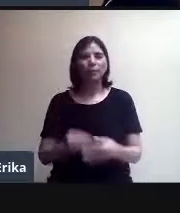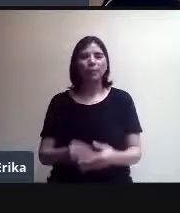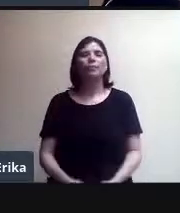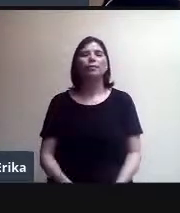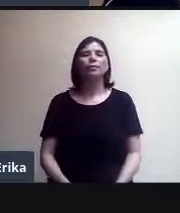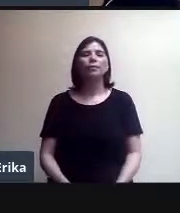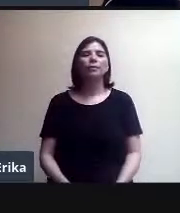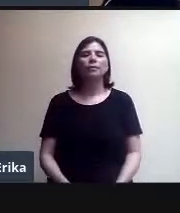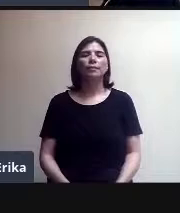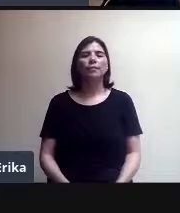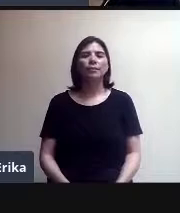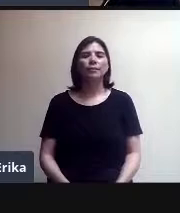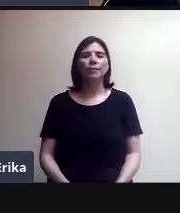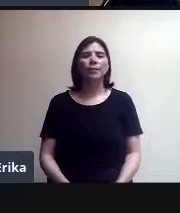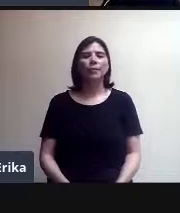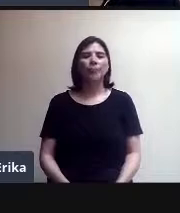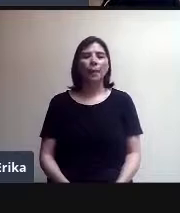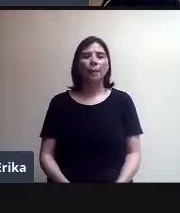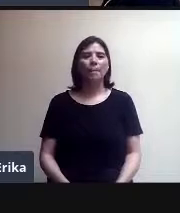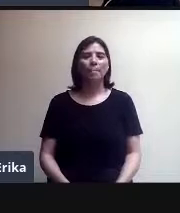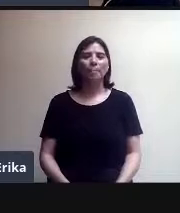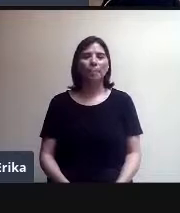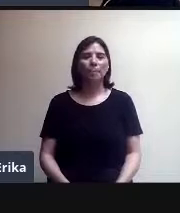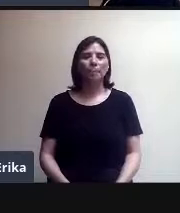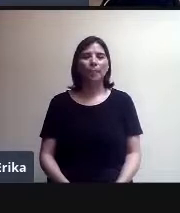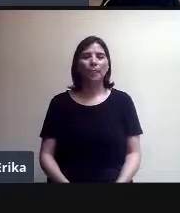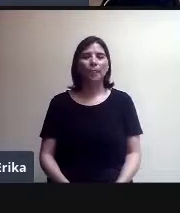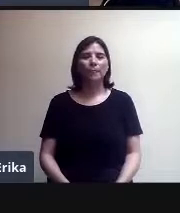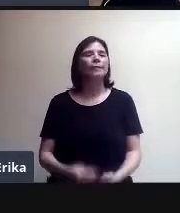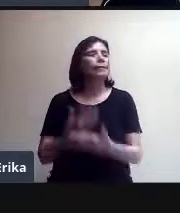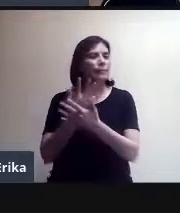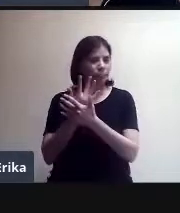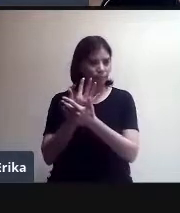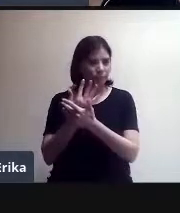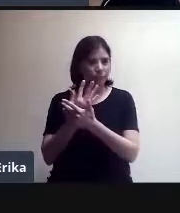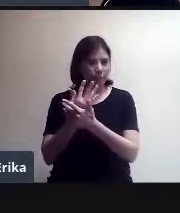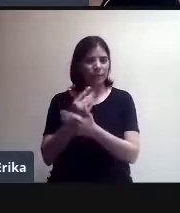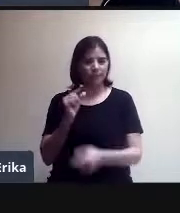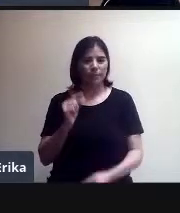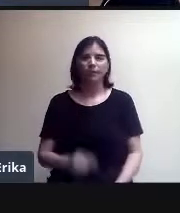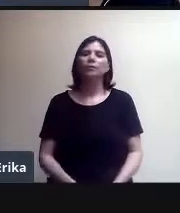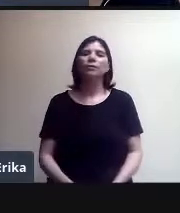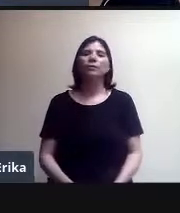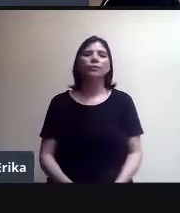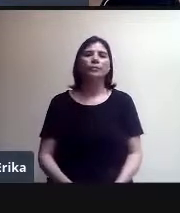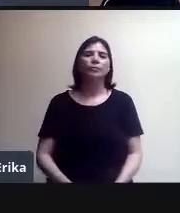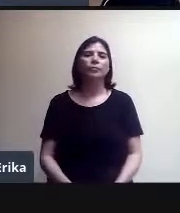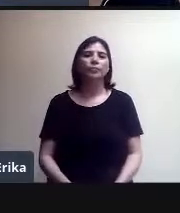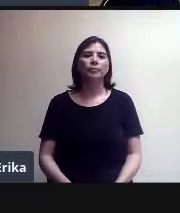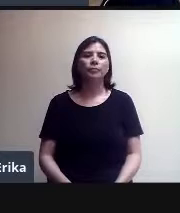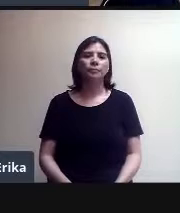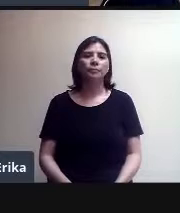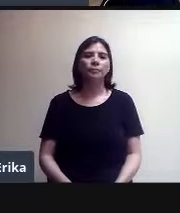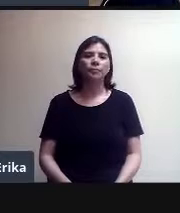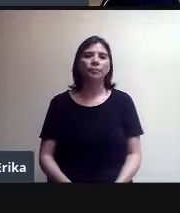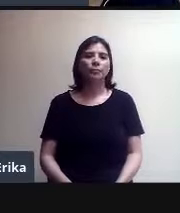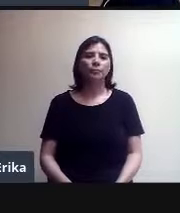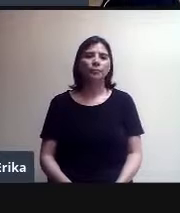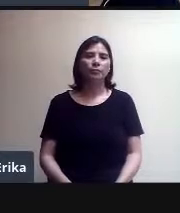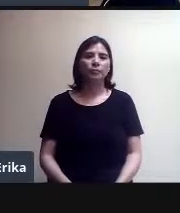acá ya no... La animación ya me falló, pero ahorita la corregimos. Sí, ahorita